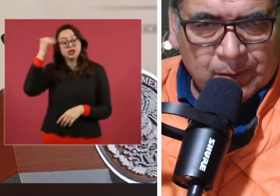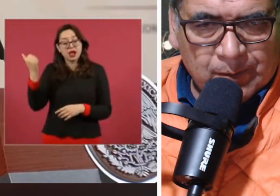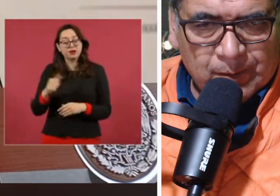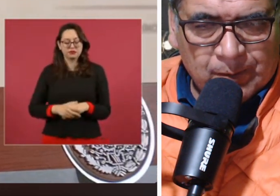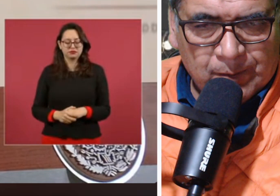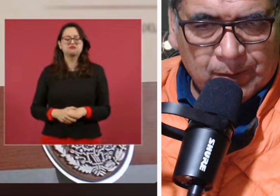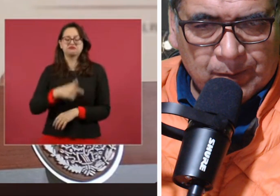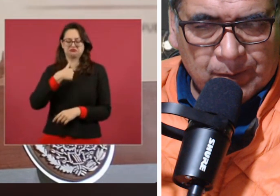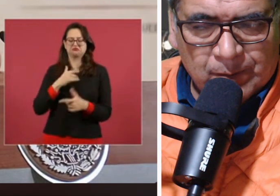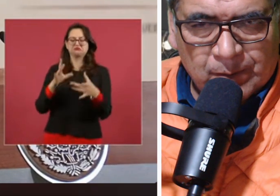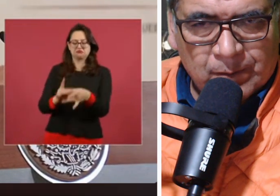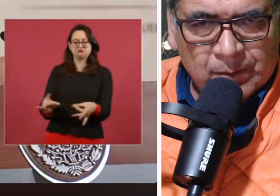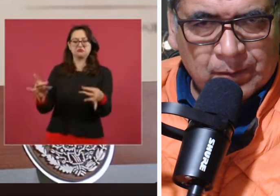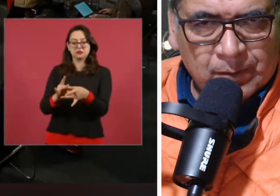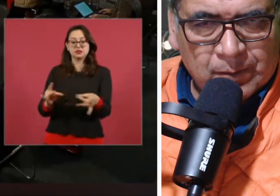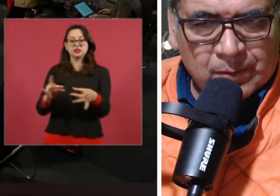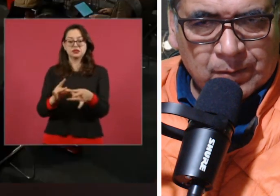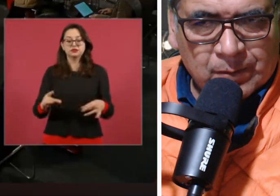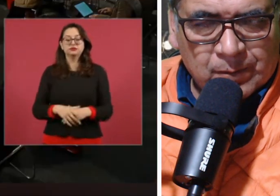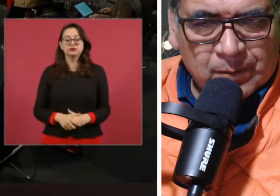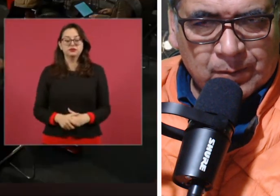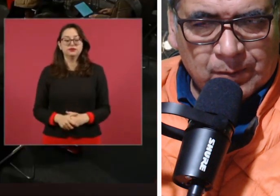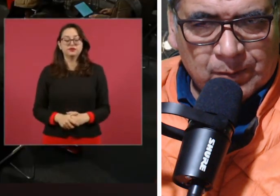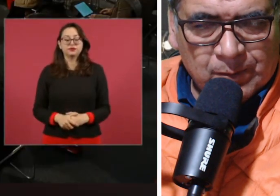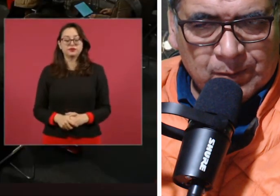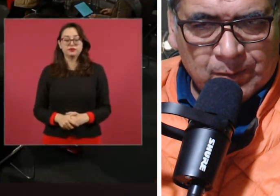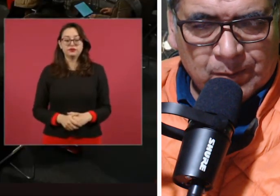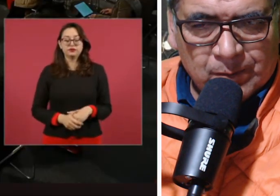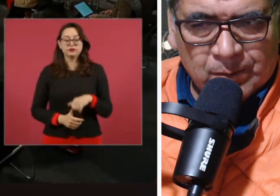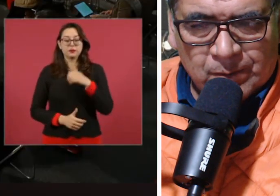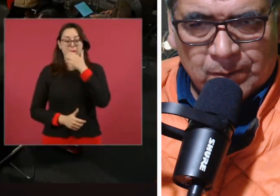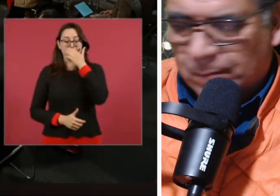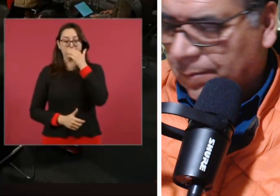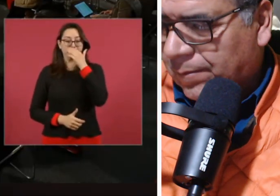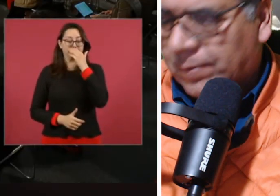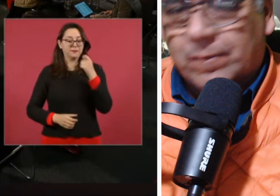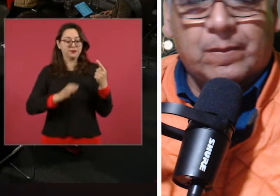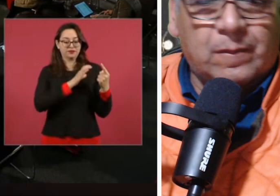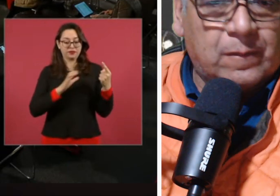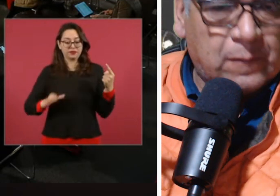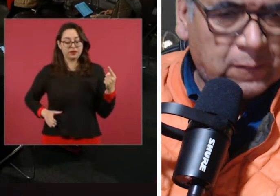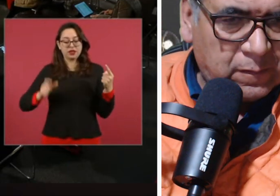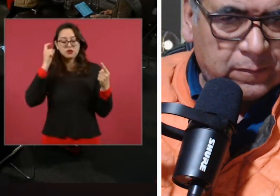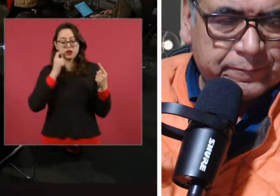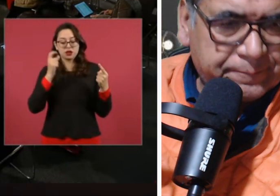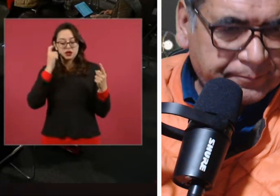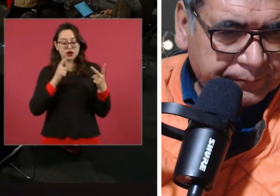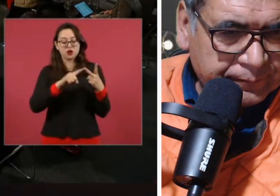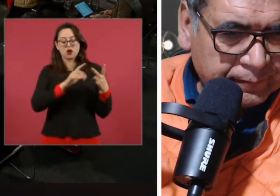Salió un candidato de Guerrero y uno de Michoacán,